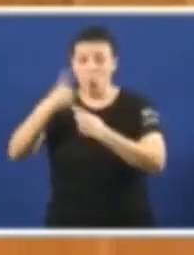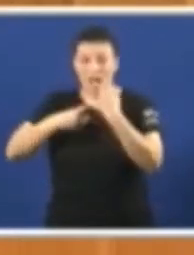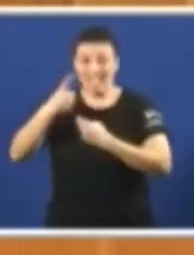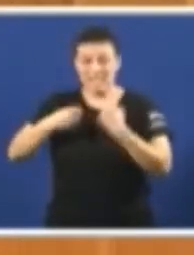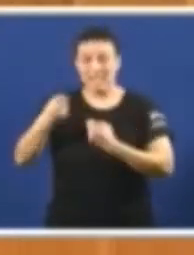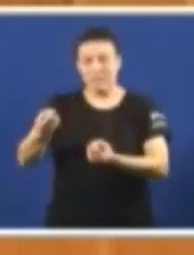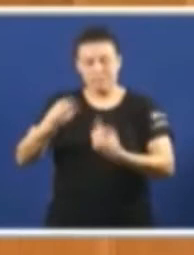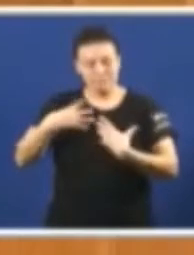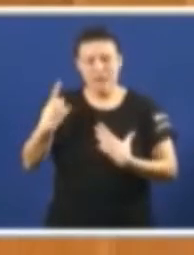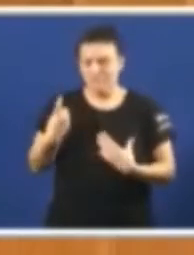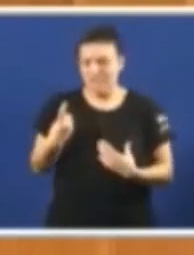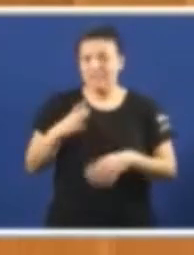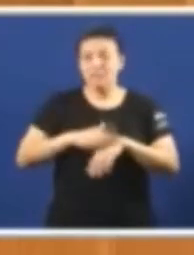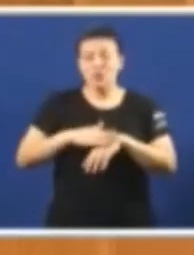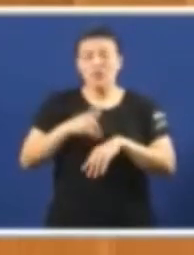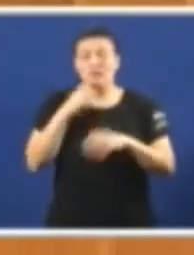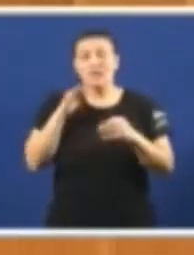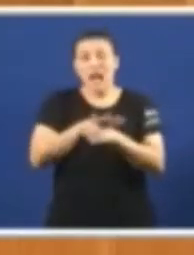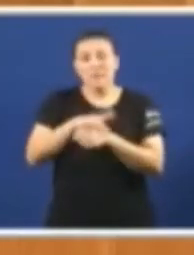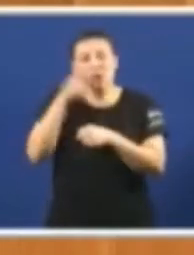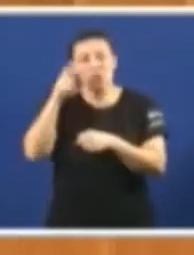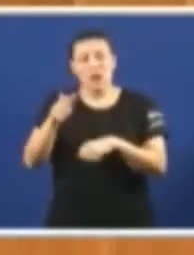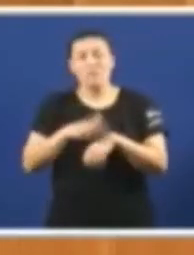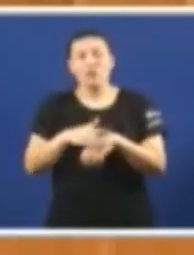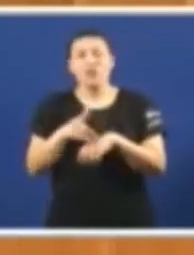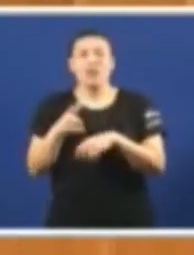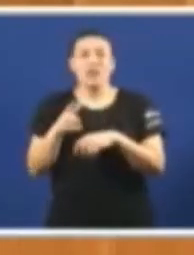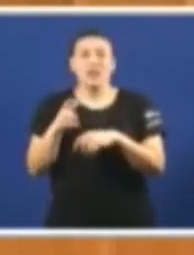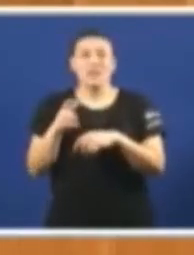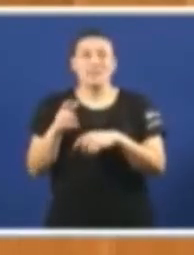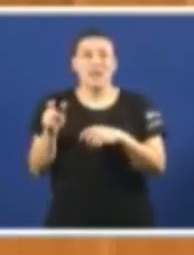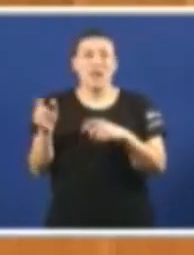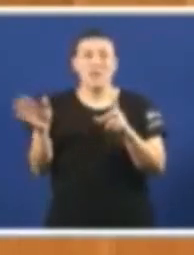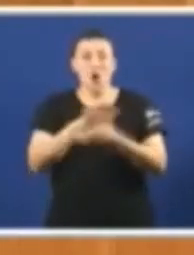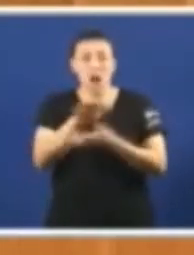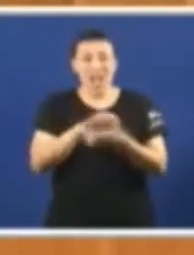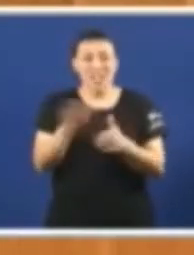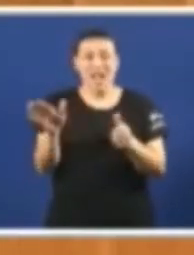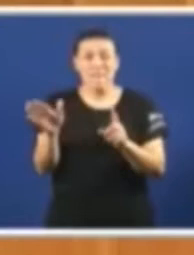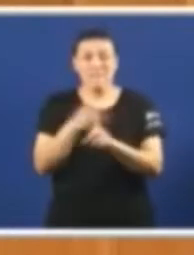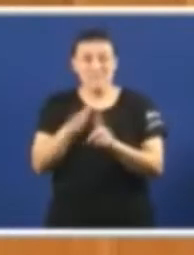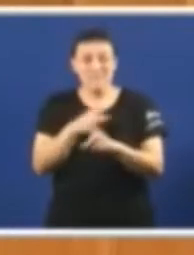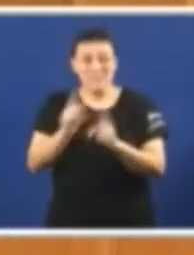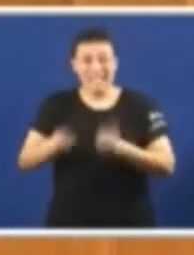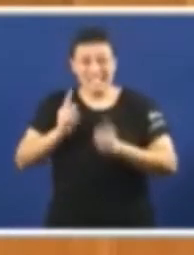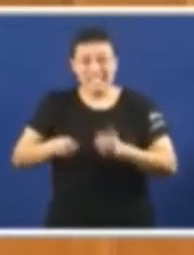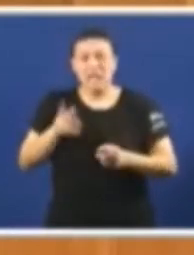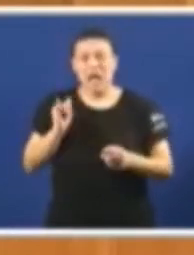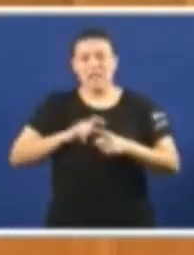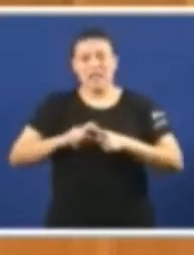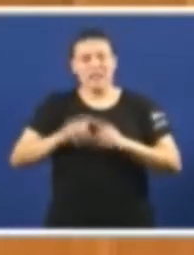un contexto específico como rural porque é evidente que as violencias machistas adquiren unhas características e ten unhas